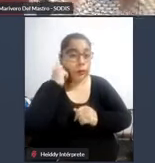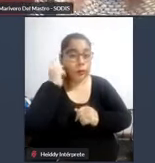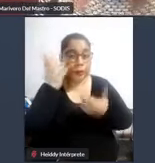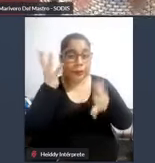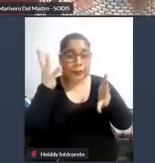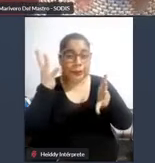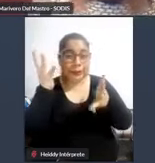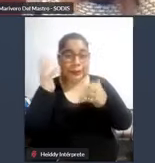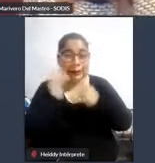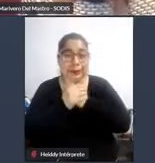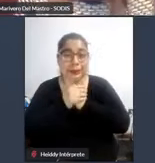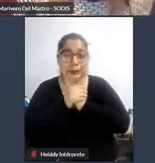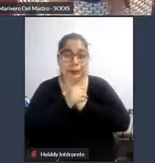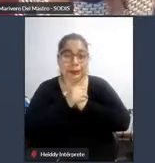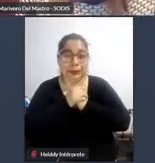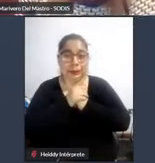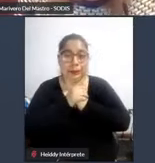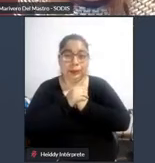Marilero ¿estamos?